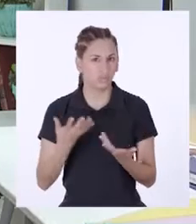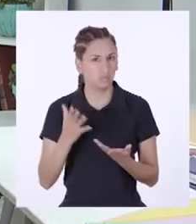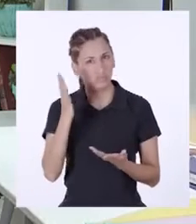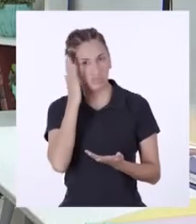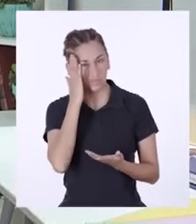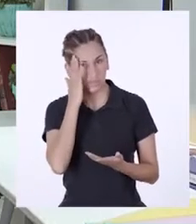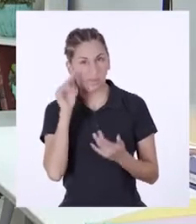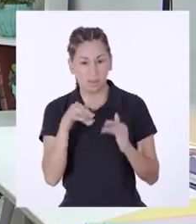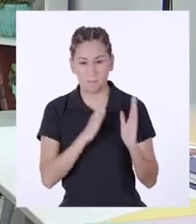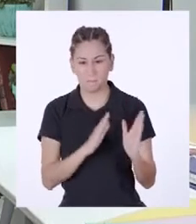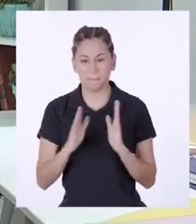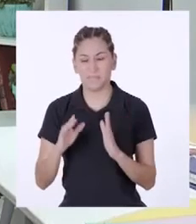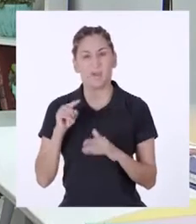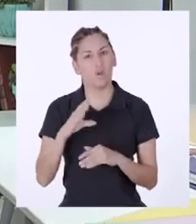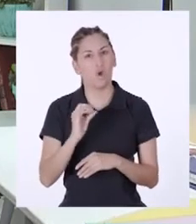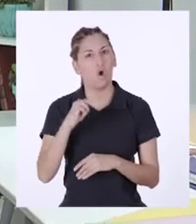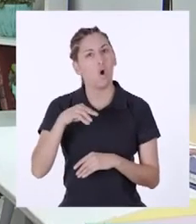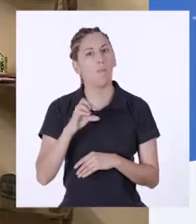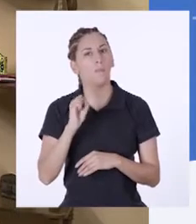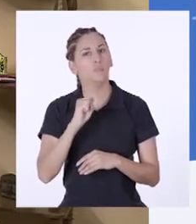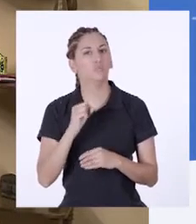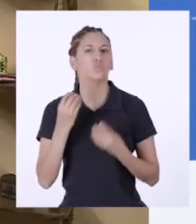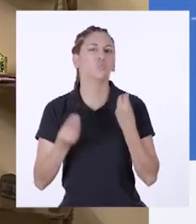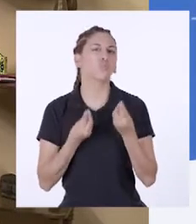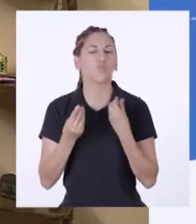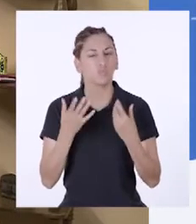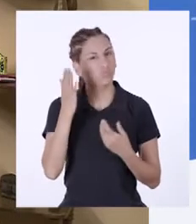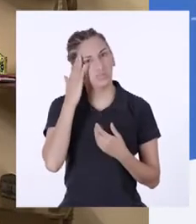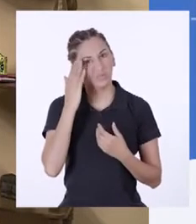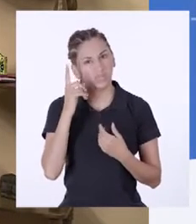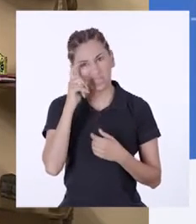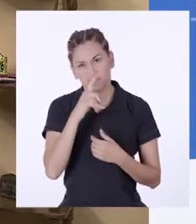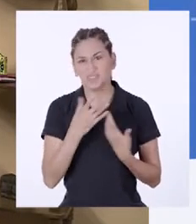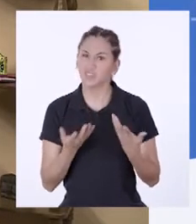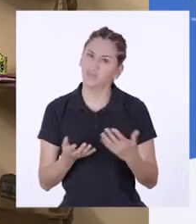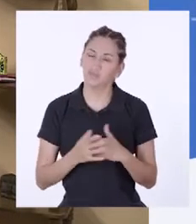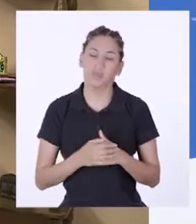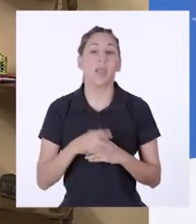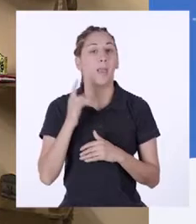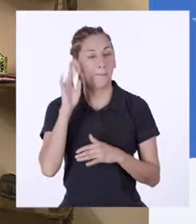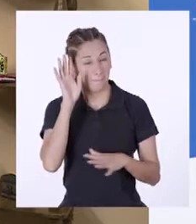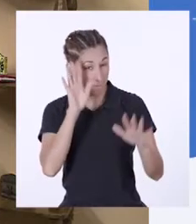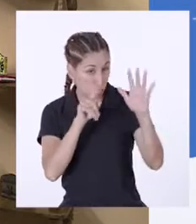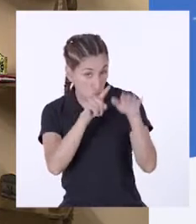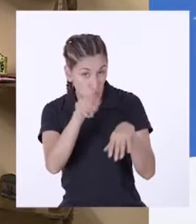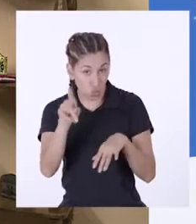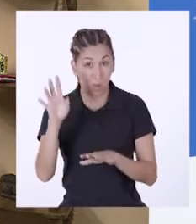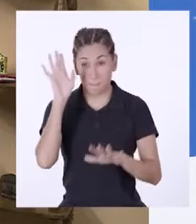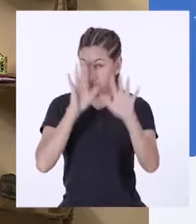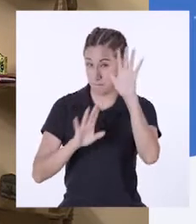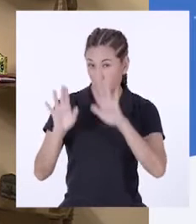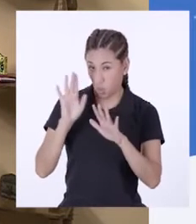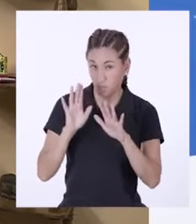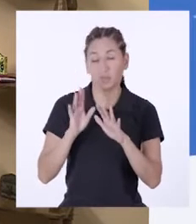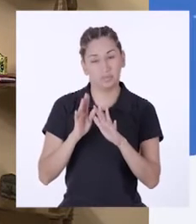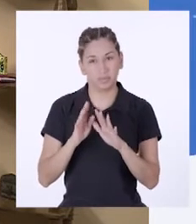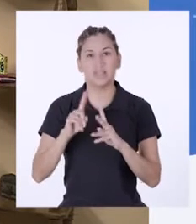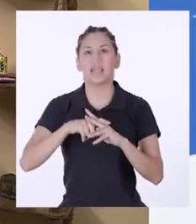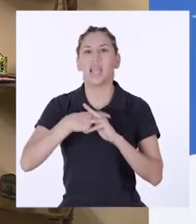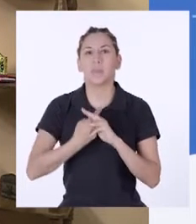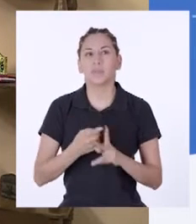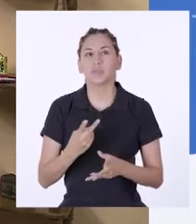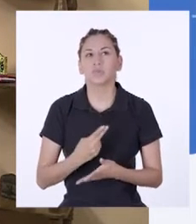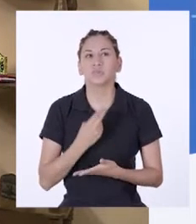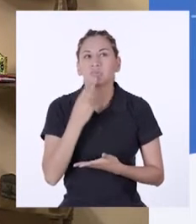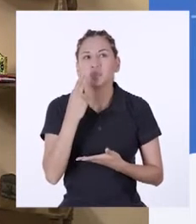al preparar nuestro compost casero? Bueno, lo que puede preocuparnos es si nuestro compostaje empieza a